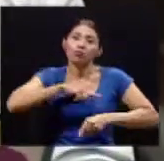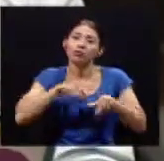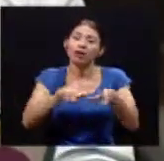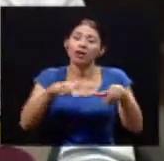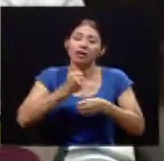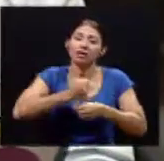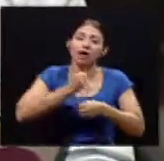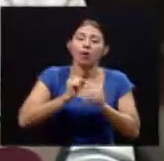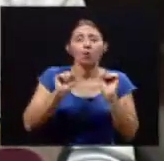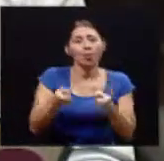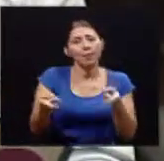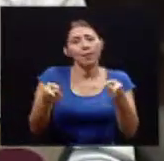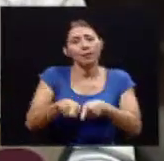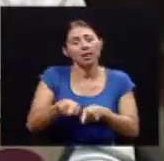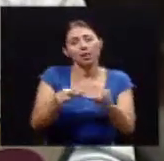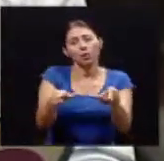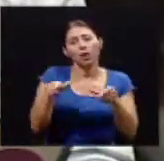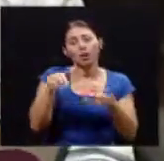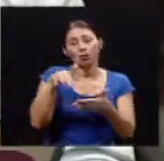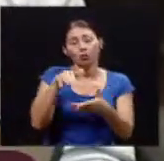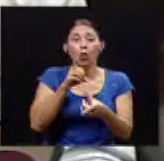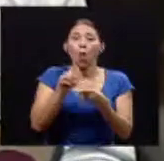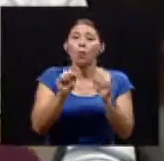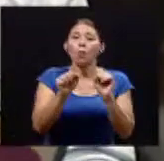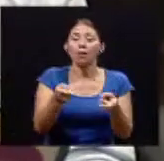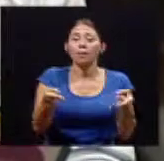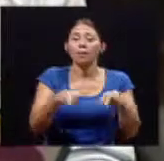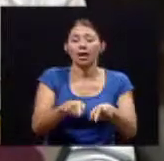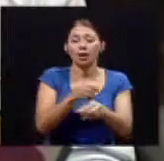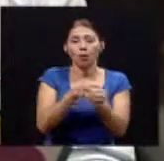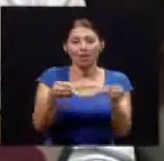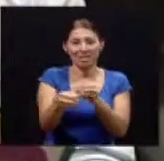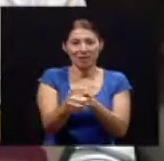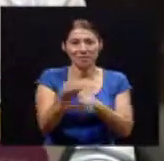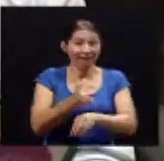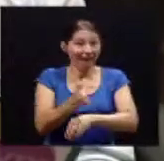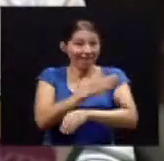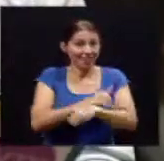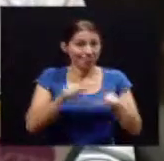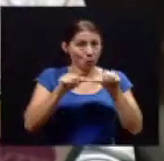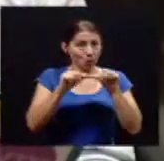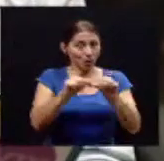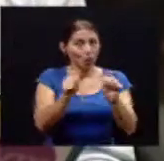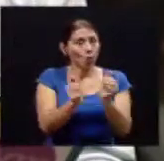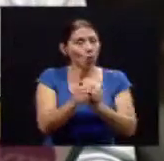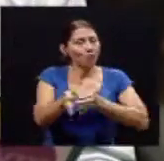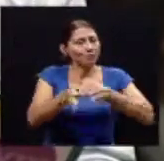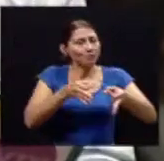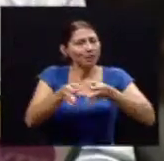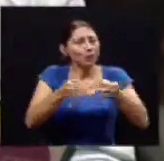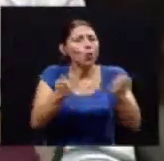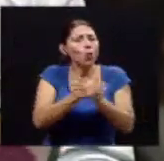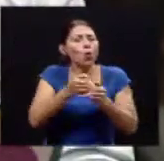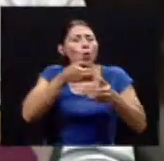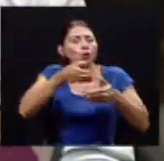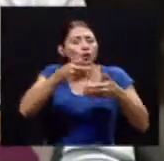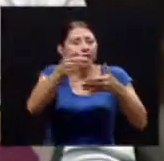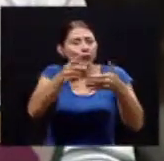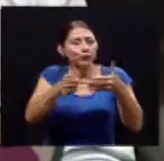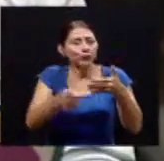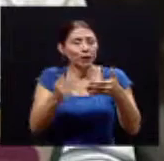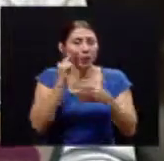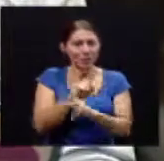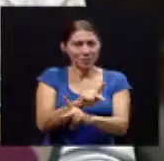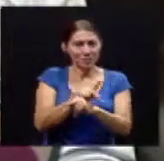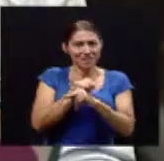de trabajo en nuestro lugar de estudio o en nuestra oficina antes de continuar con ella y todas estas explicaciones y consejos que nos está dando para